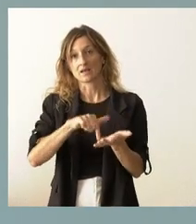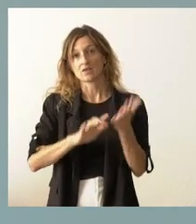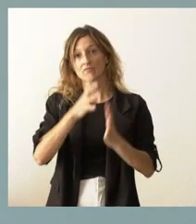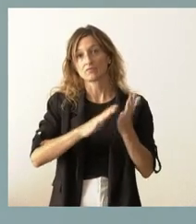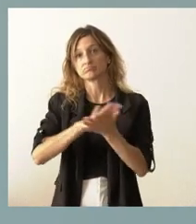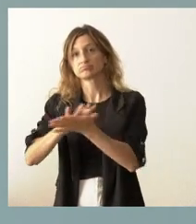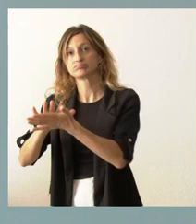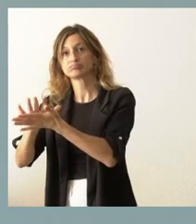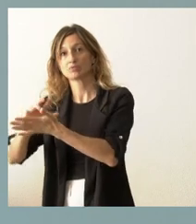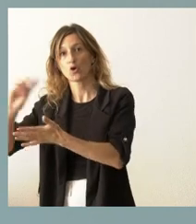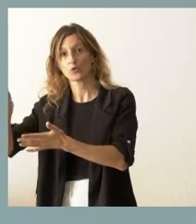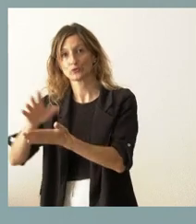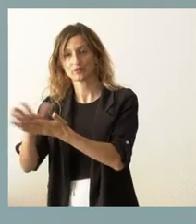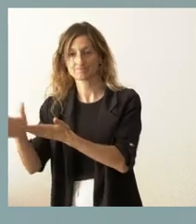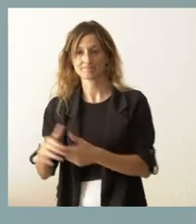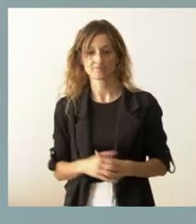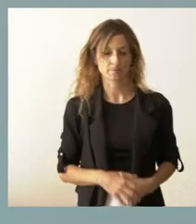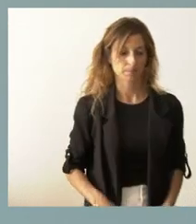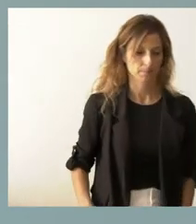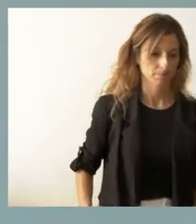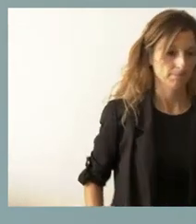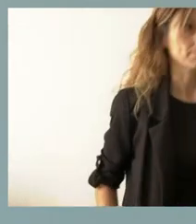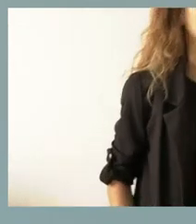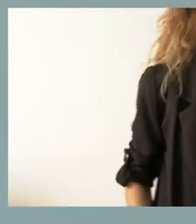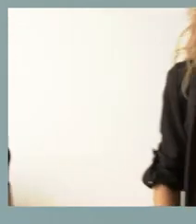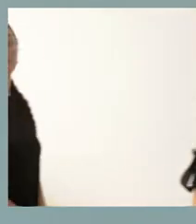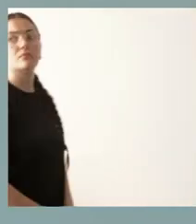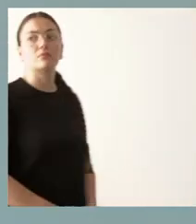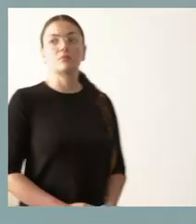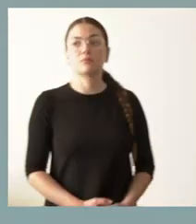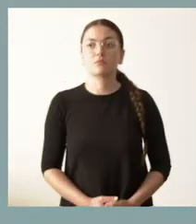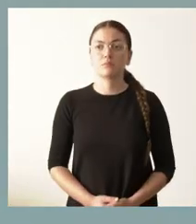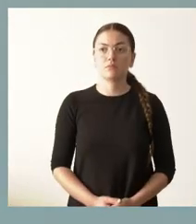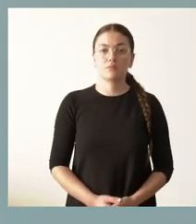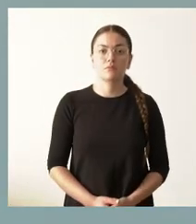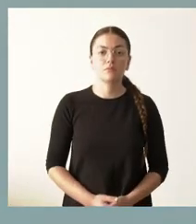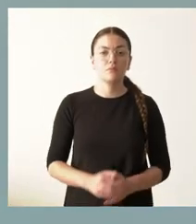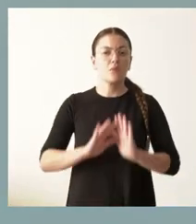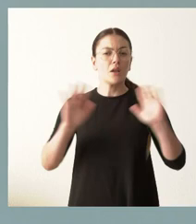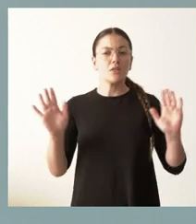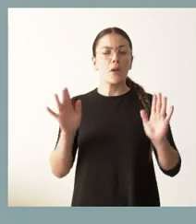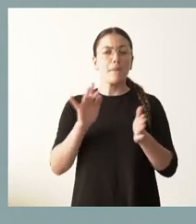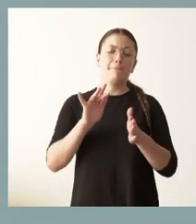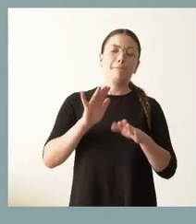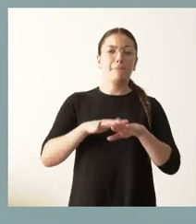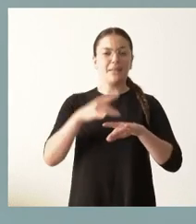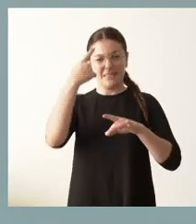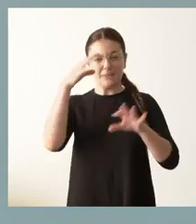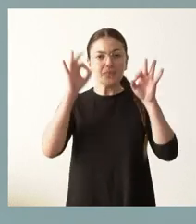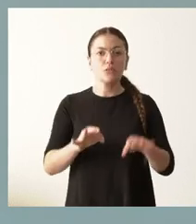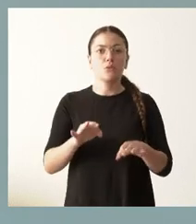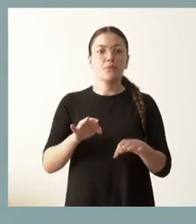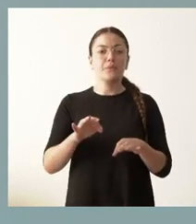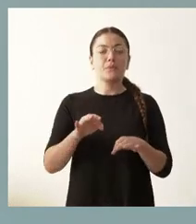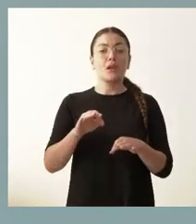pues ha eliminado mayores riesgos? ¿Es intención, perdón, simplemente por puntualizar este tema, ¿es intención de la Junta de Castilla y